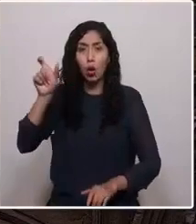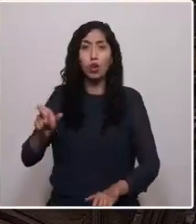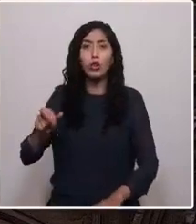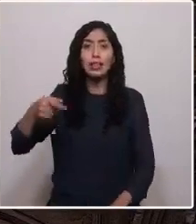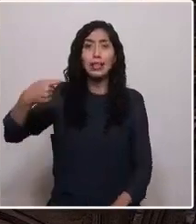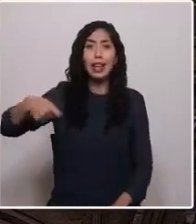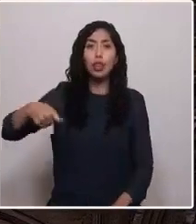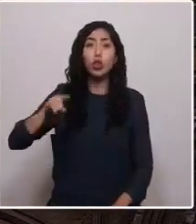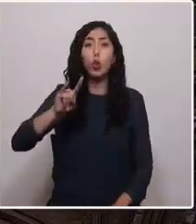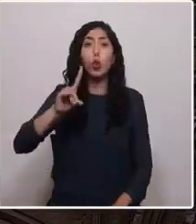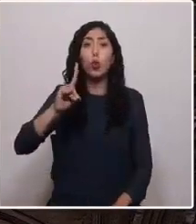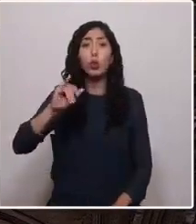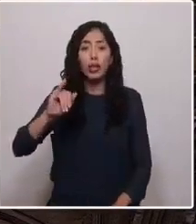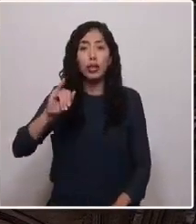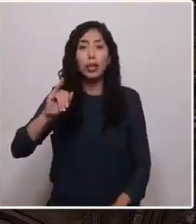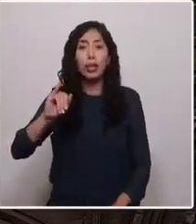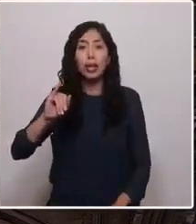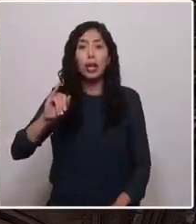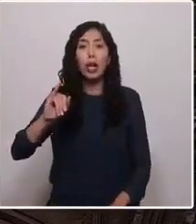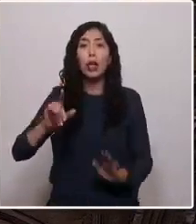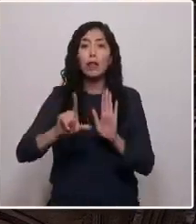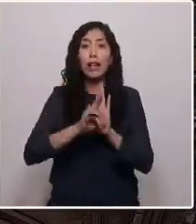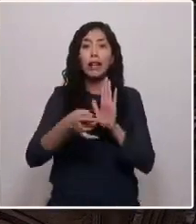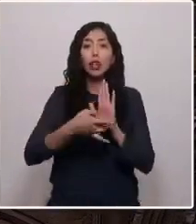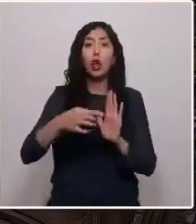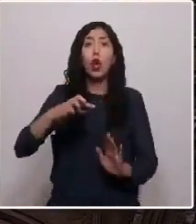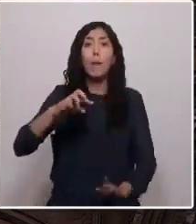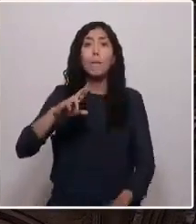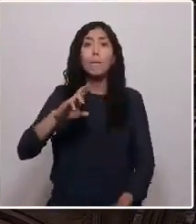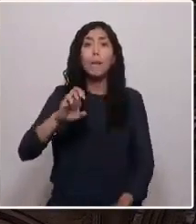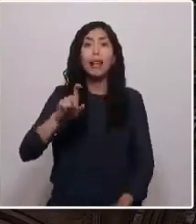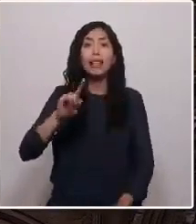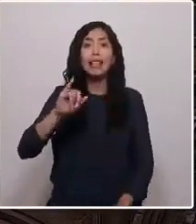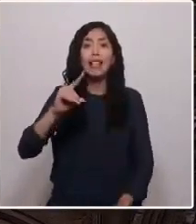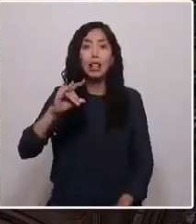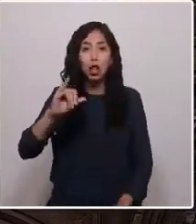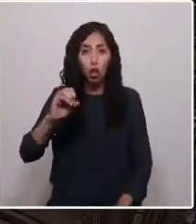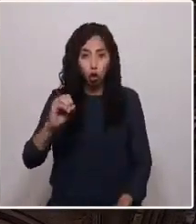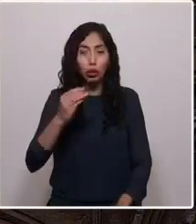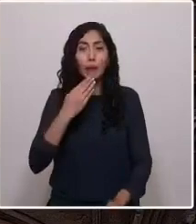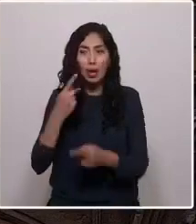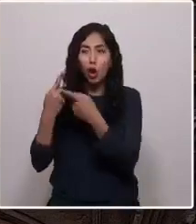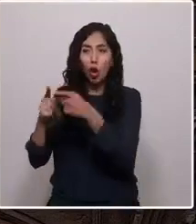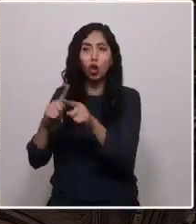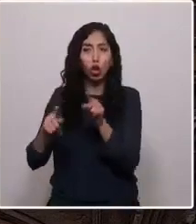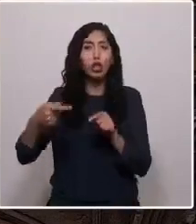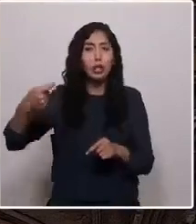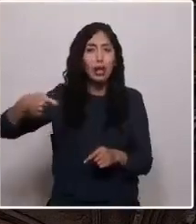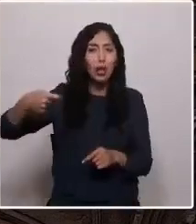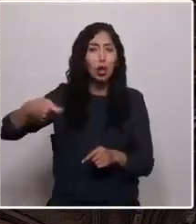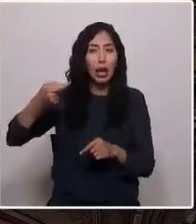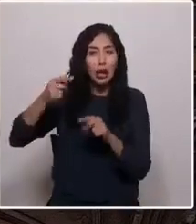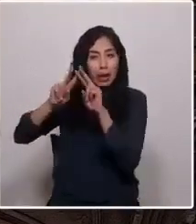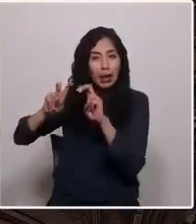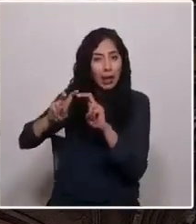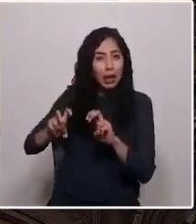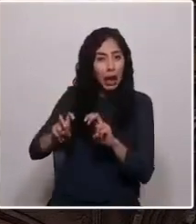y otros tantos diputados y senadores que están siendo requeridos por la justicia. sin temor a equivocarme